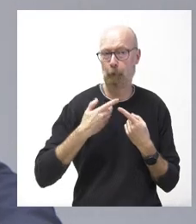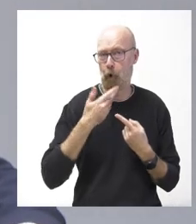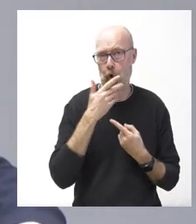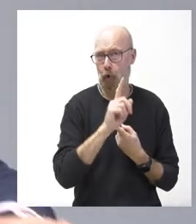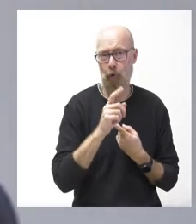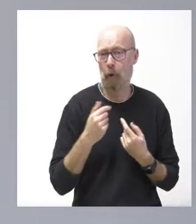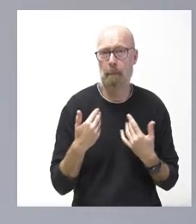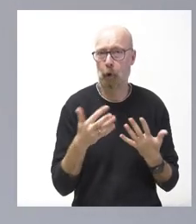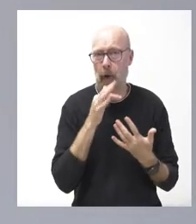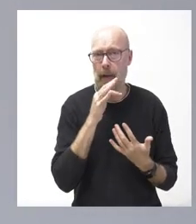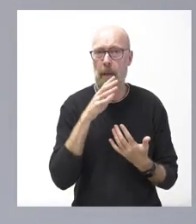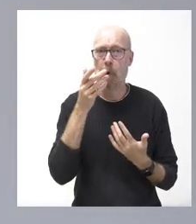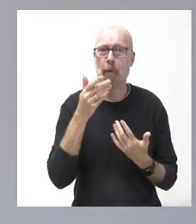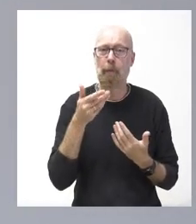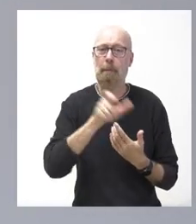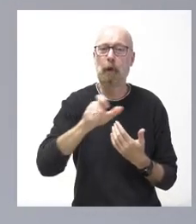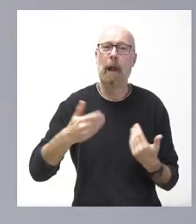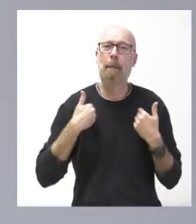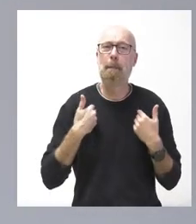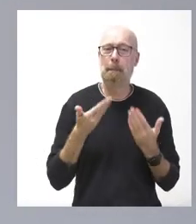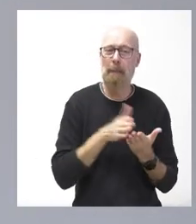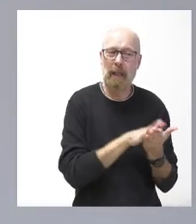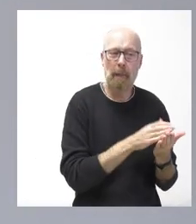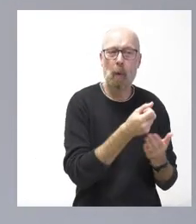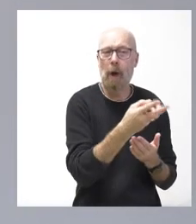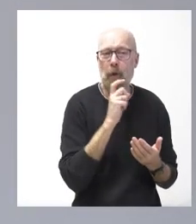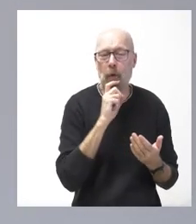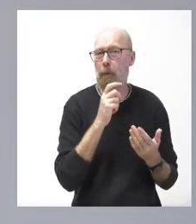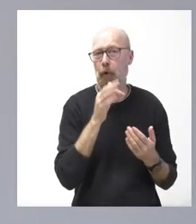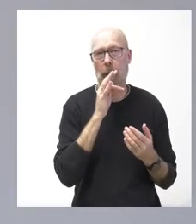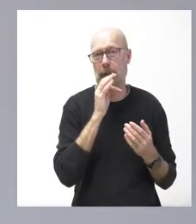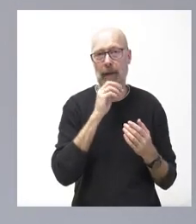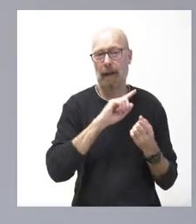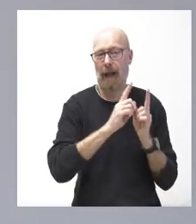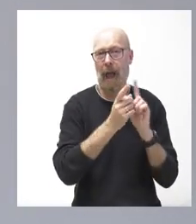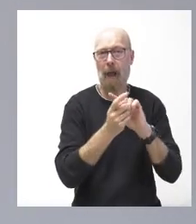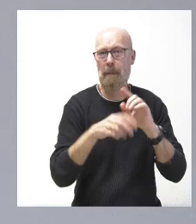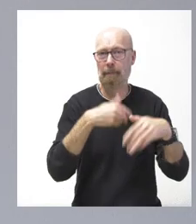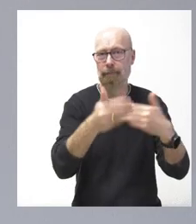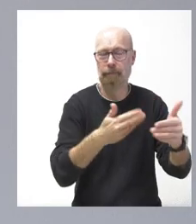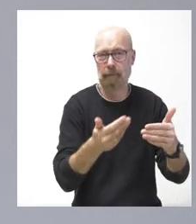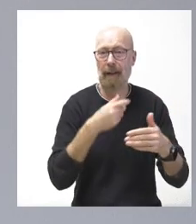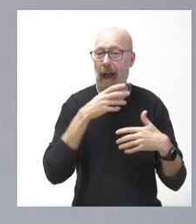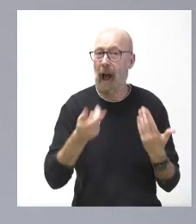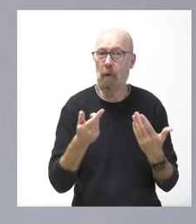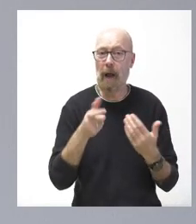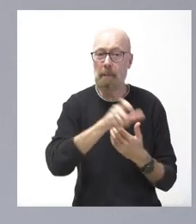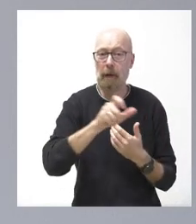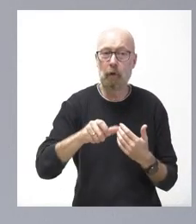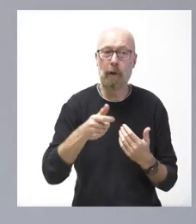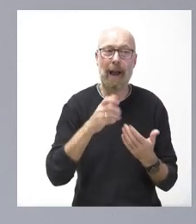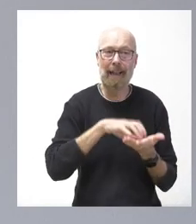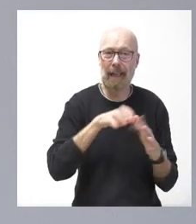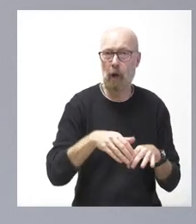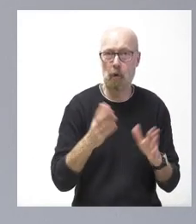la lista de víctimas, como saben, se va refrescando continuamente y permanentemente. Por tanto, no tenemos ahora ningún conocimiento. Sí